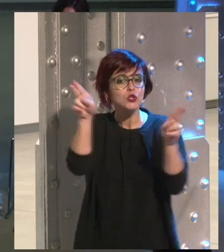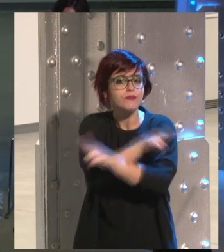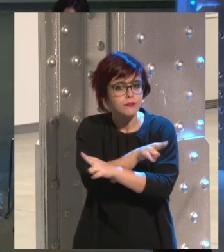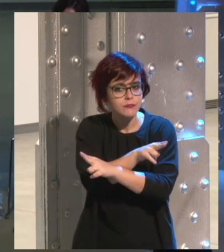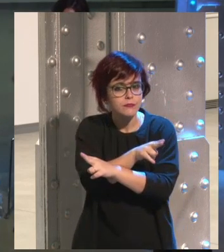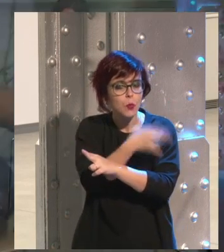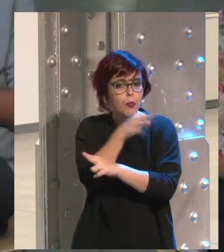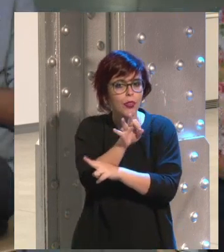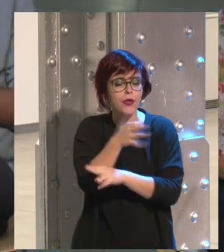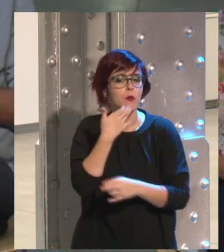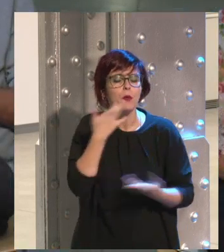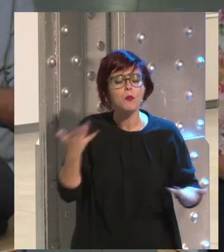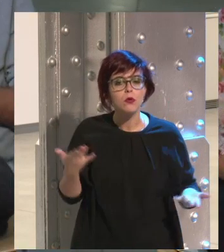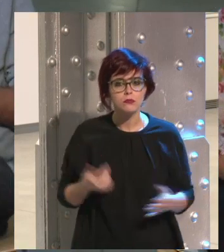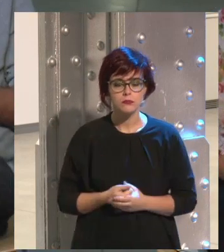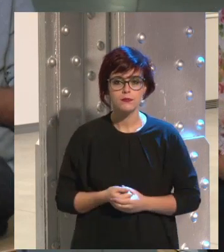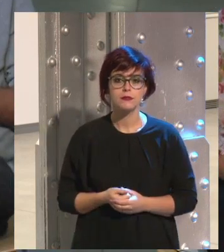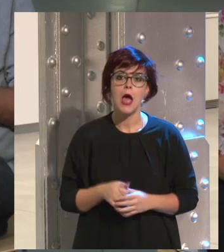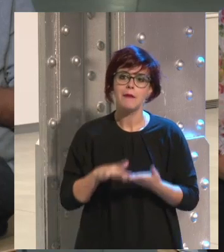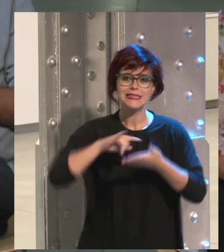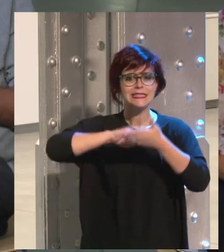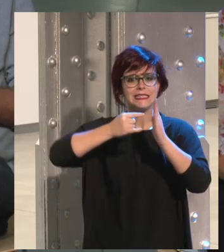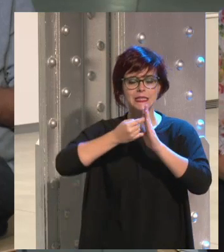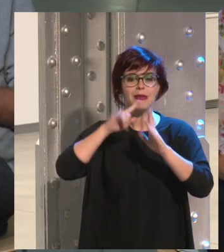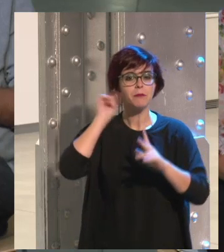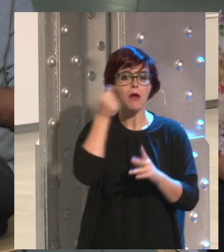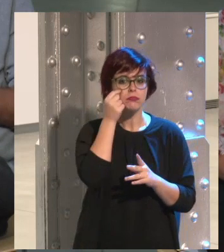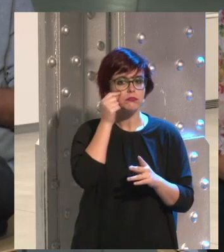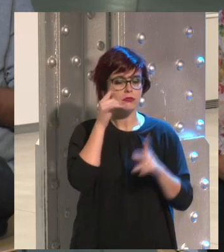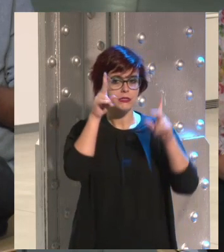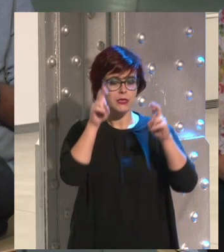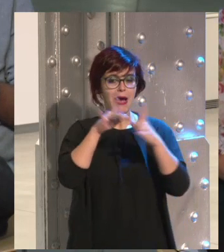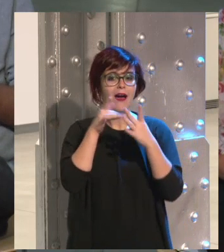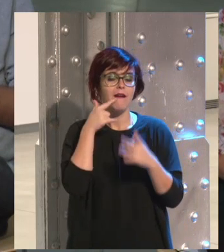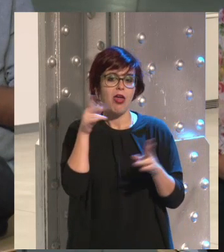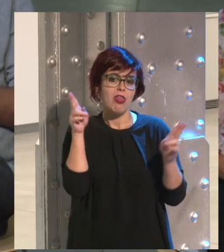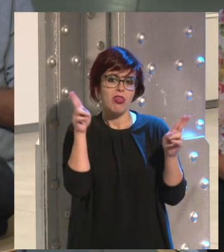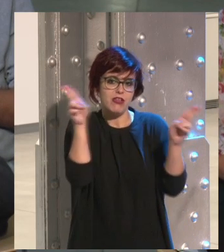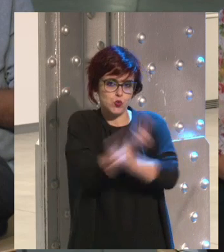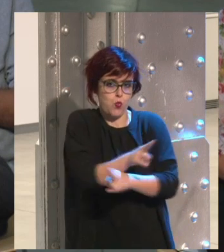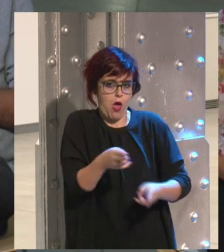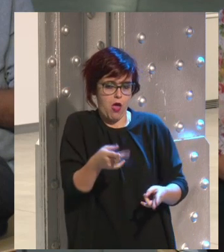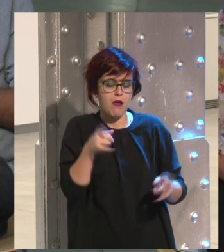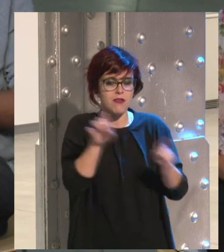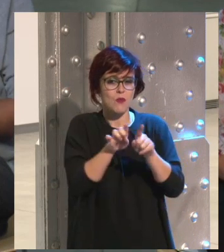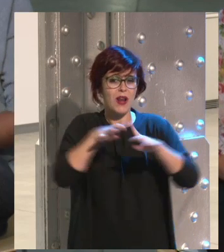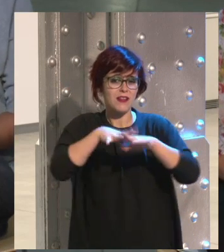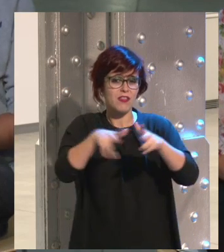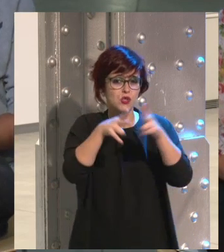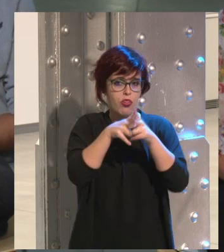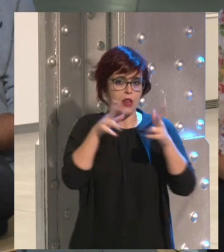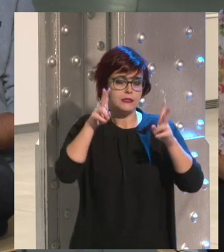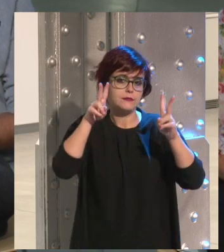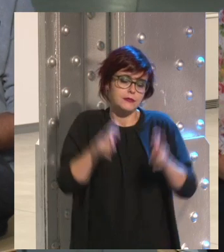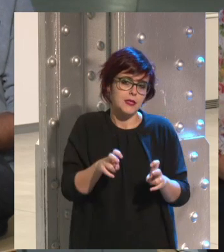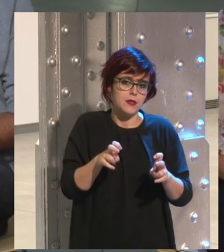que hayas subido? ¿Cómo funciona? Bueno, hay varios sistemas de detección, ¿vale? El tema de la censura en Instagram, como en todas las redes sociales, es